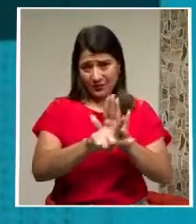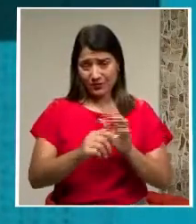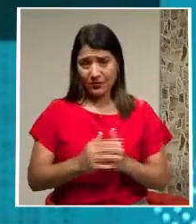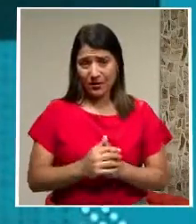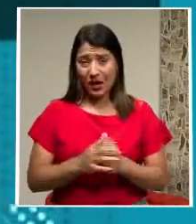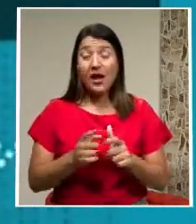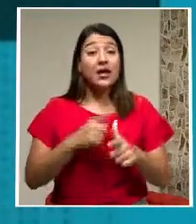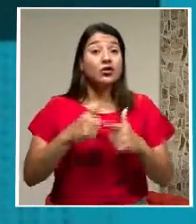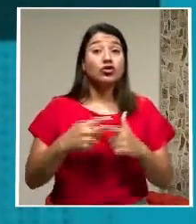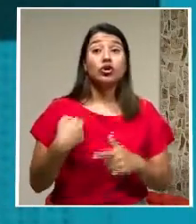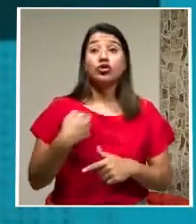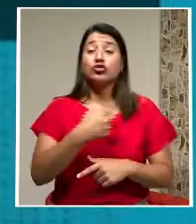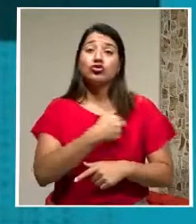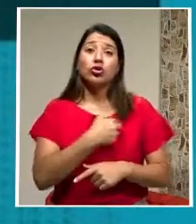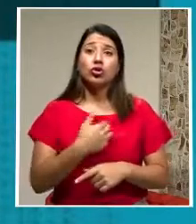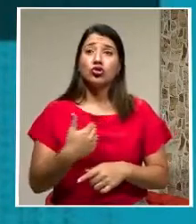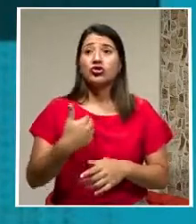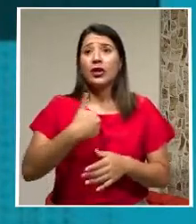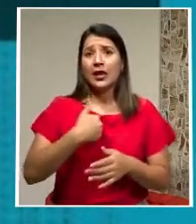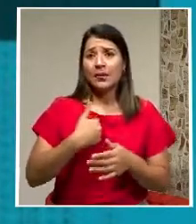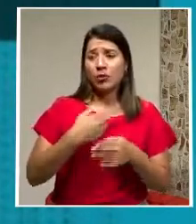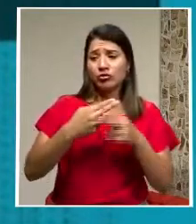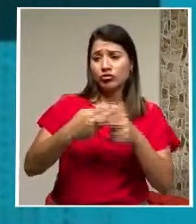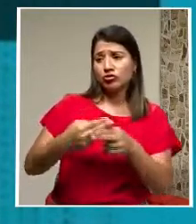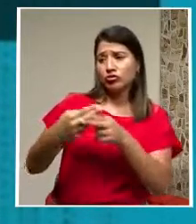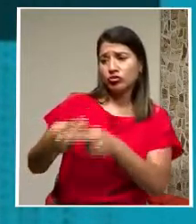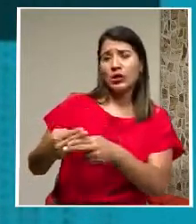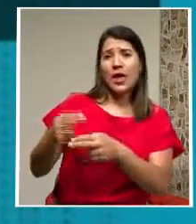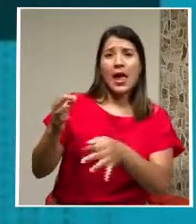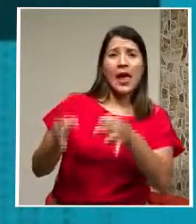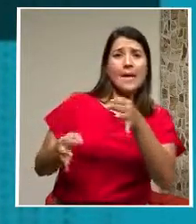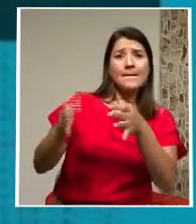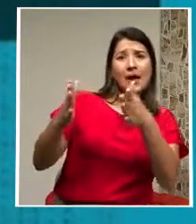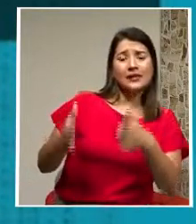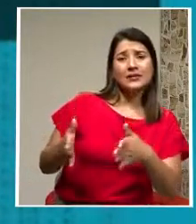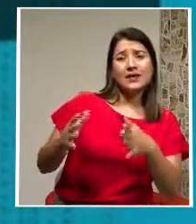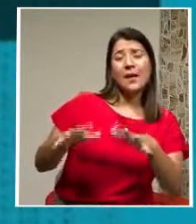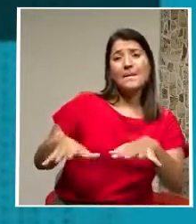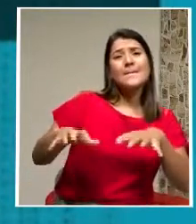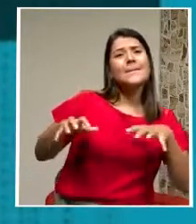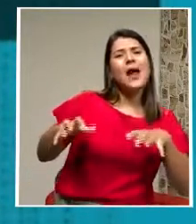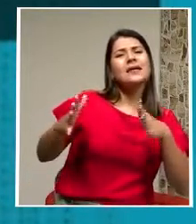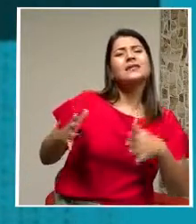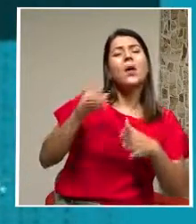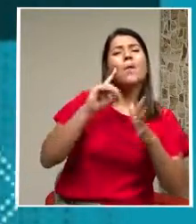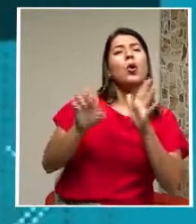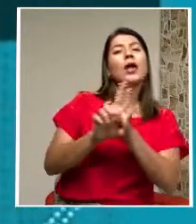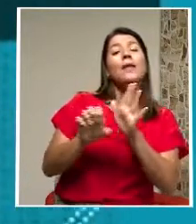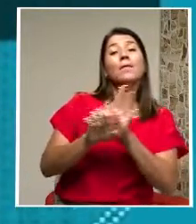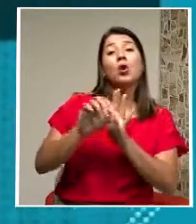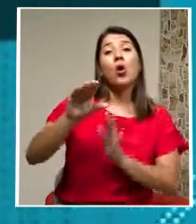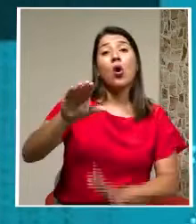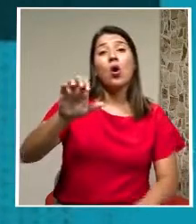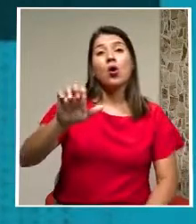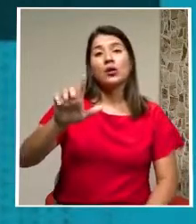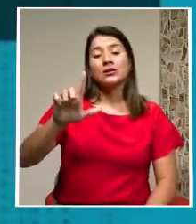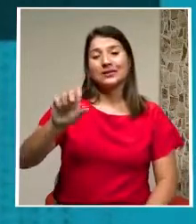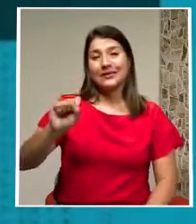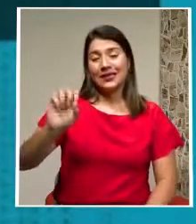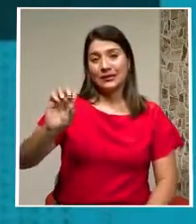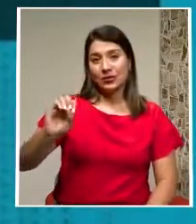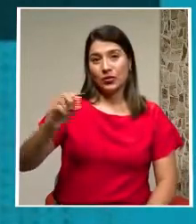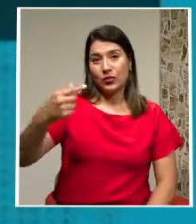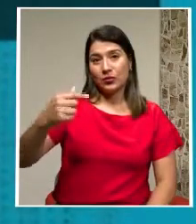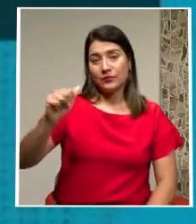a tener elecciones por ejemplo de magistrados como el de Celso Gamboa que en la vida había hecho una sentencia el que tenemos ahorita,